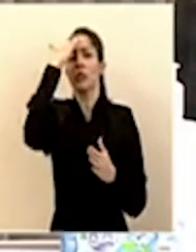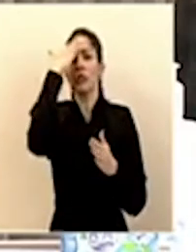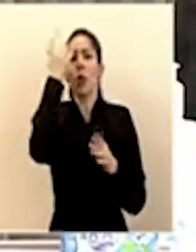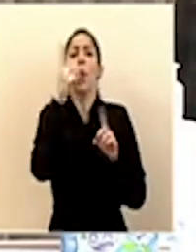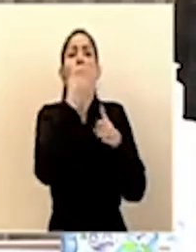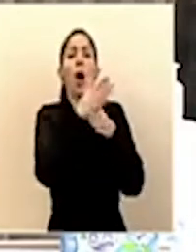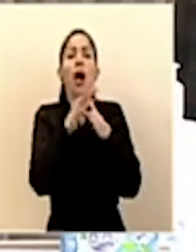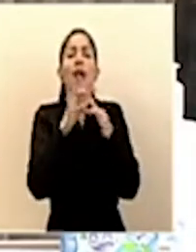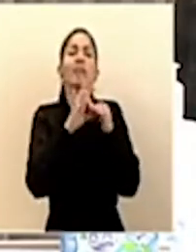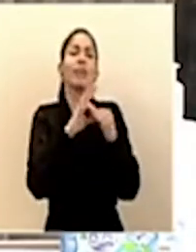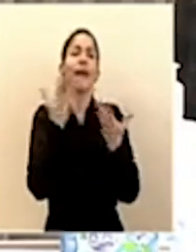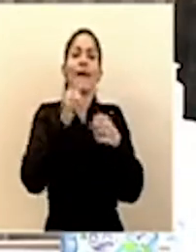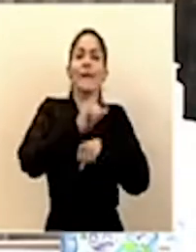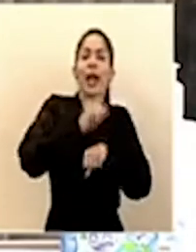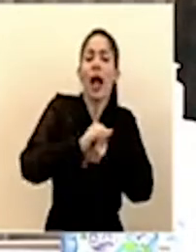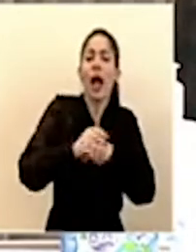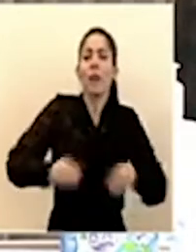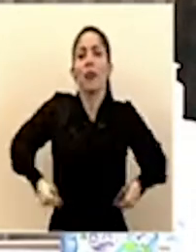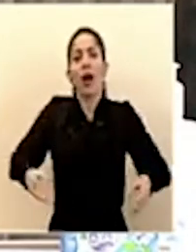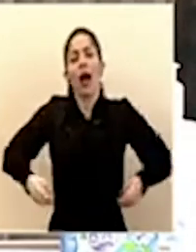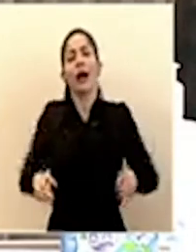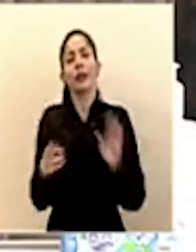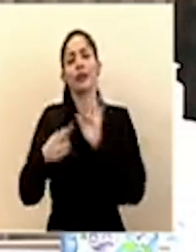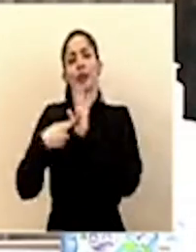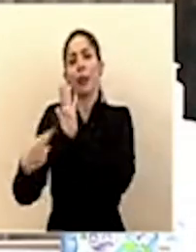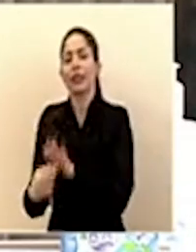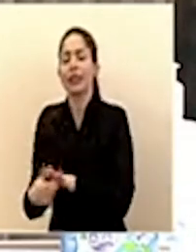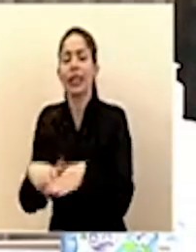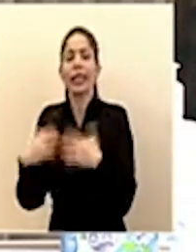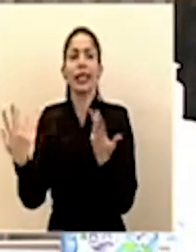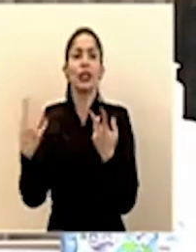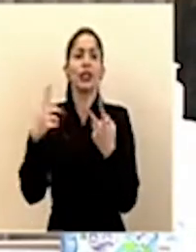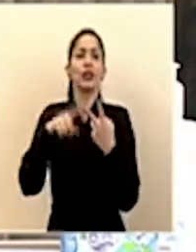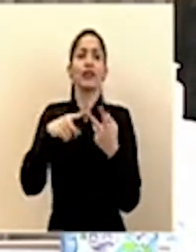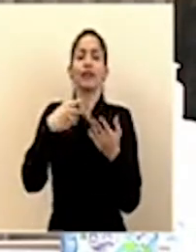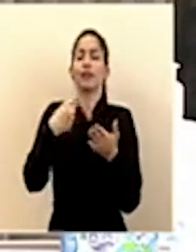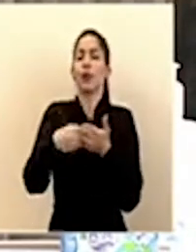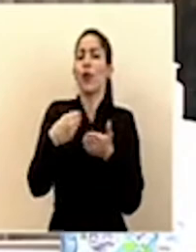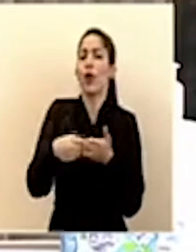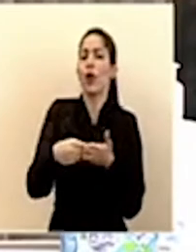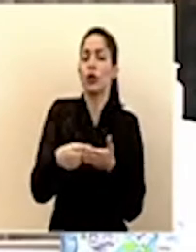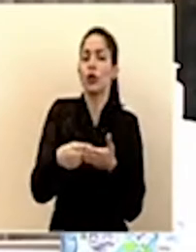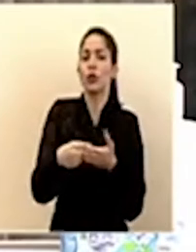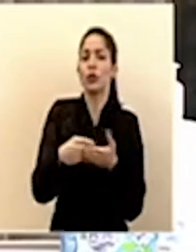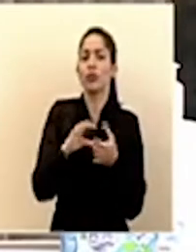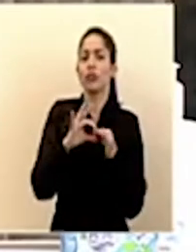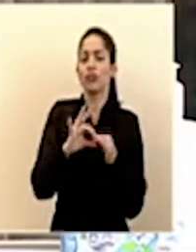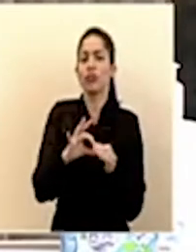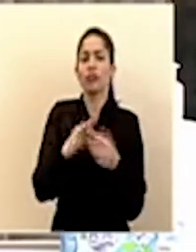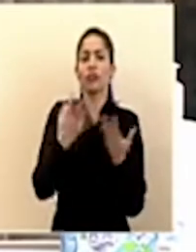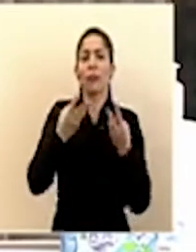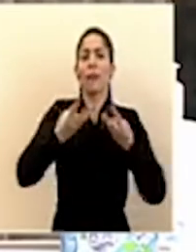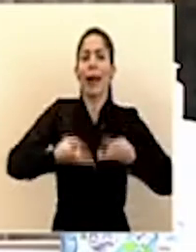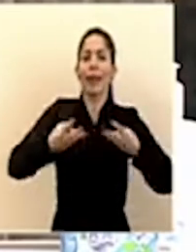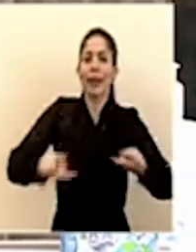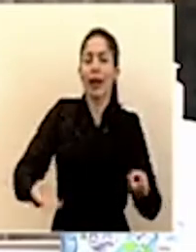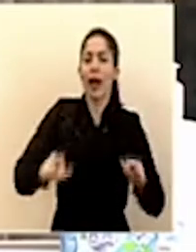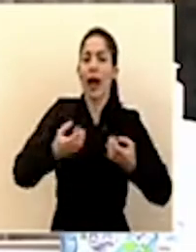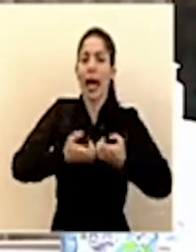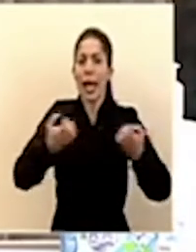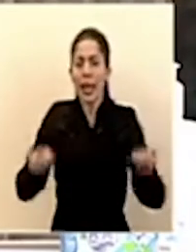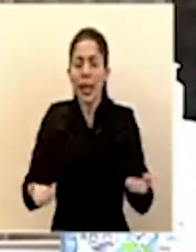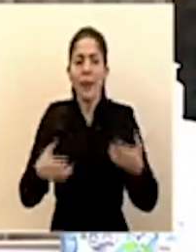Incluyen viajes, gastos de representación, costos de material y equipo,